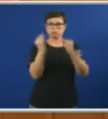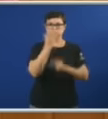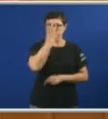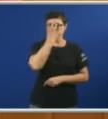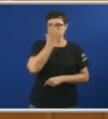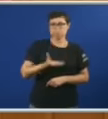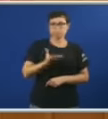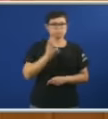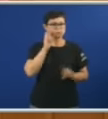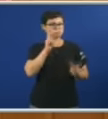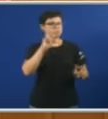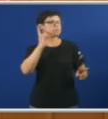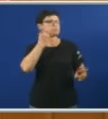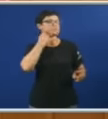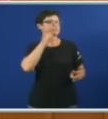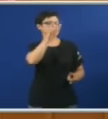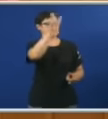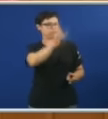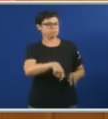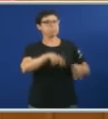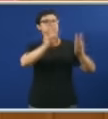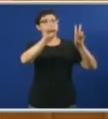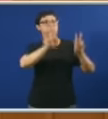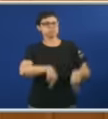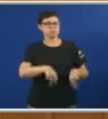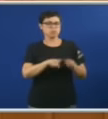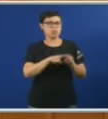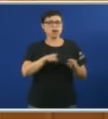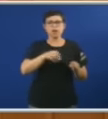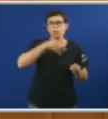apareza como que é o presidente da posverdade